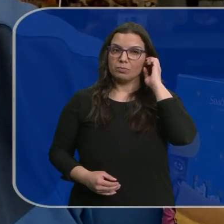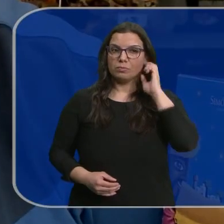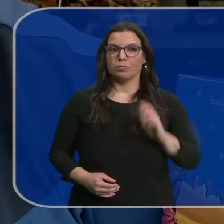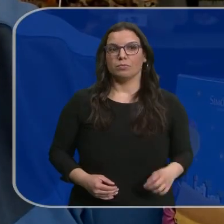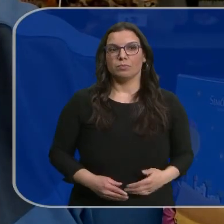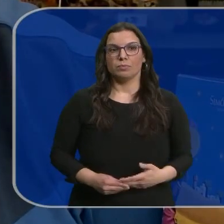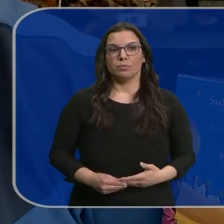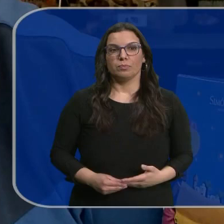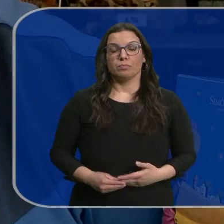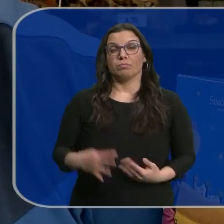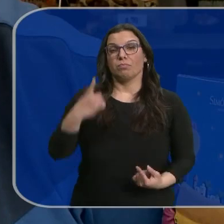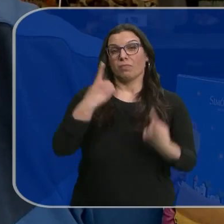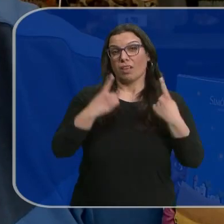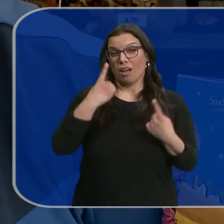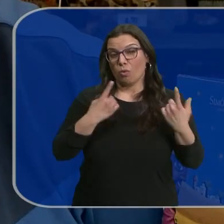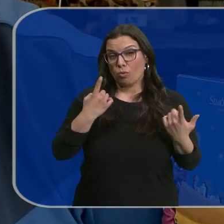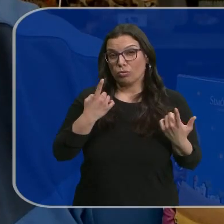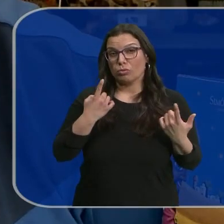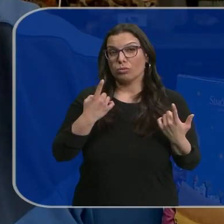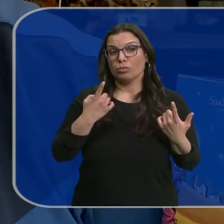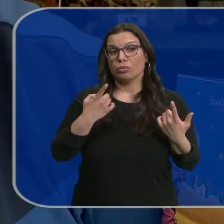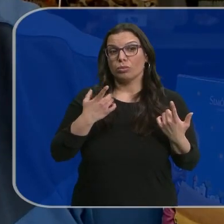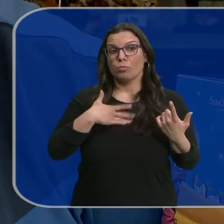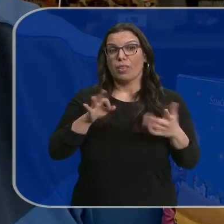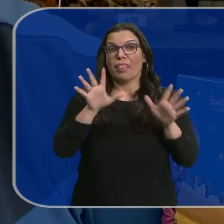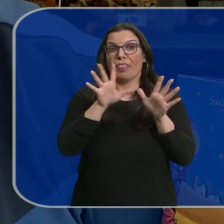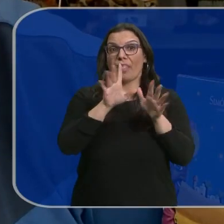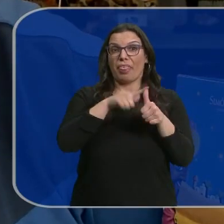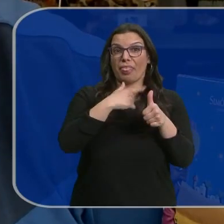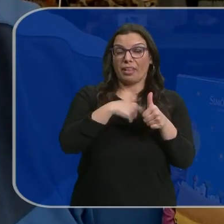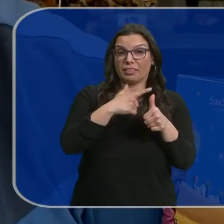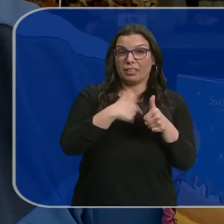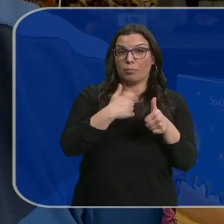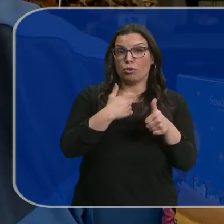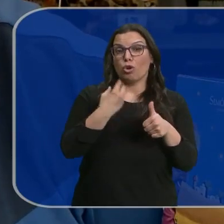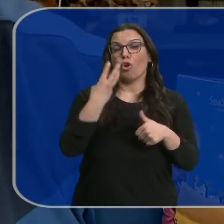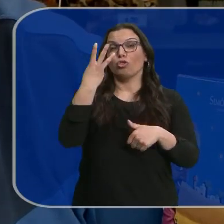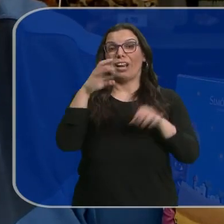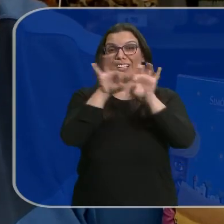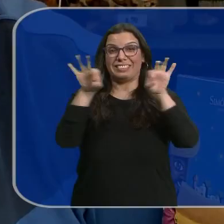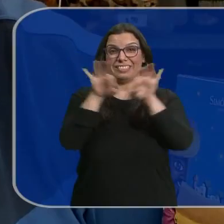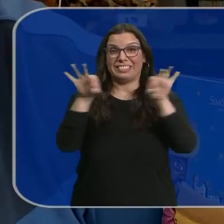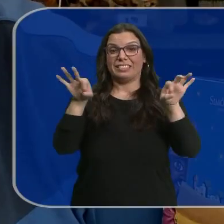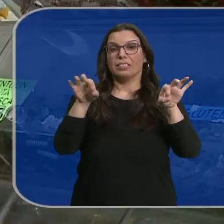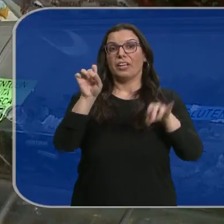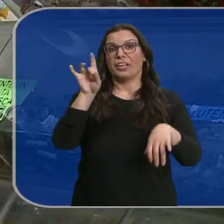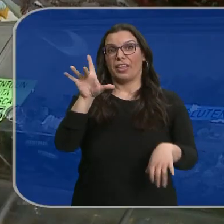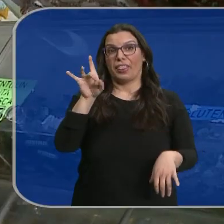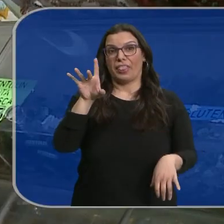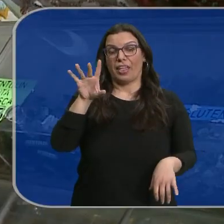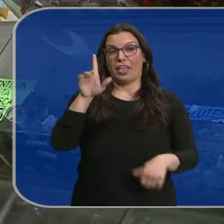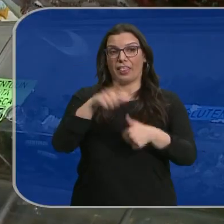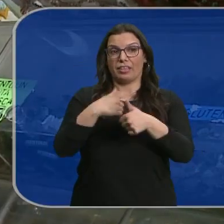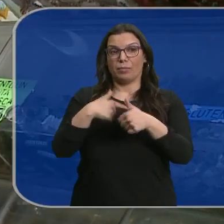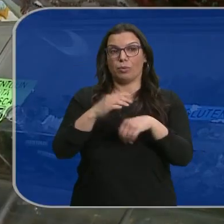Se regaliza en algunos sitios, le ponen a 10 céntimos o incluso tres regalices, 15 céntimos. Es un